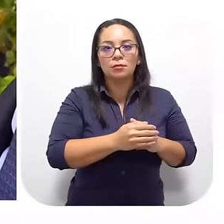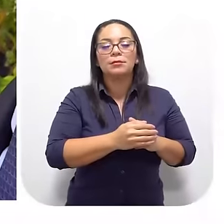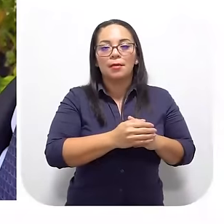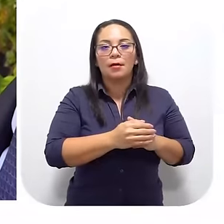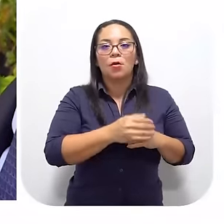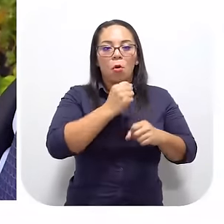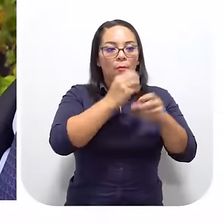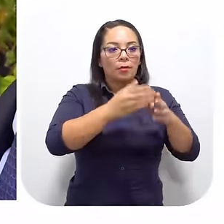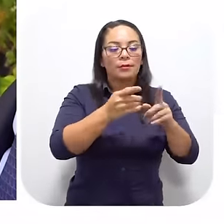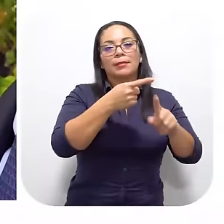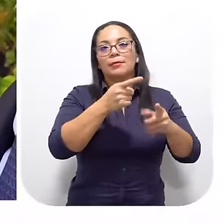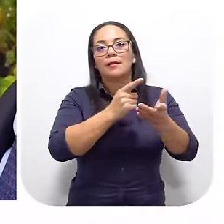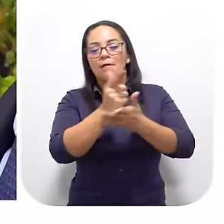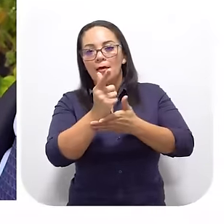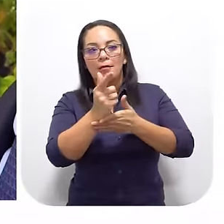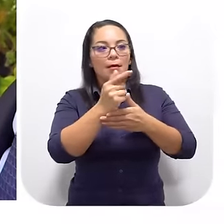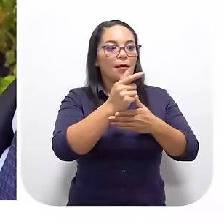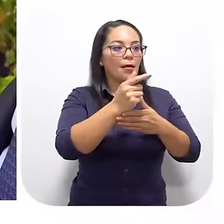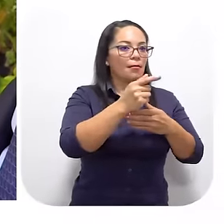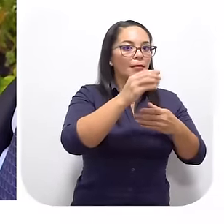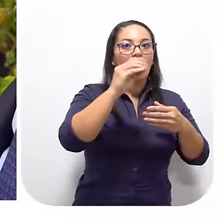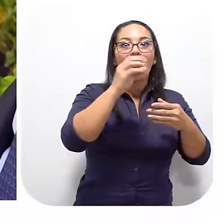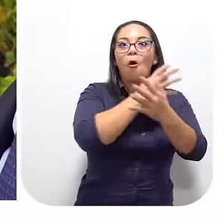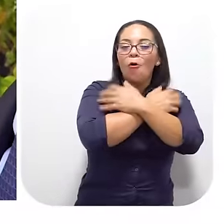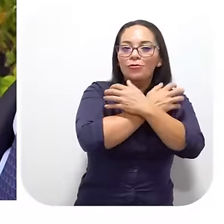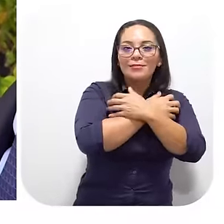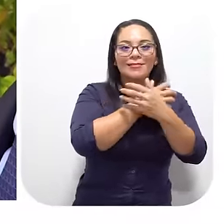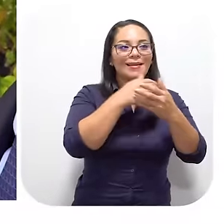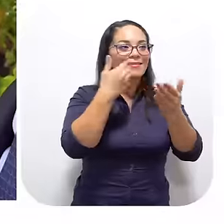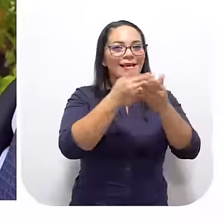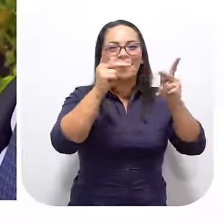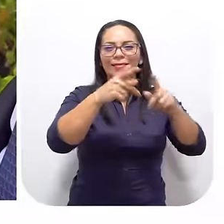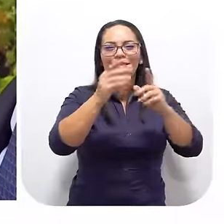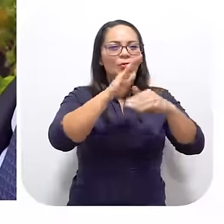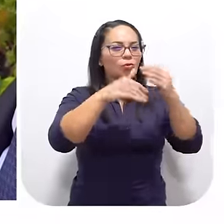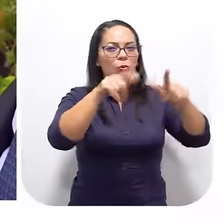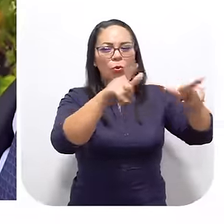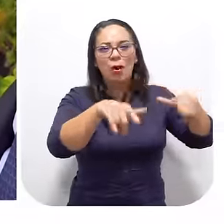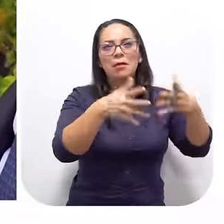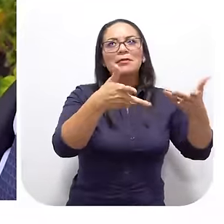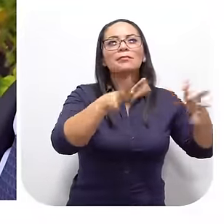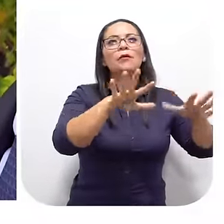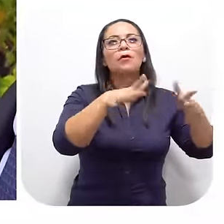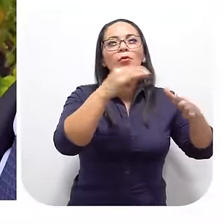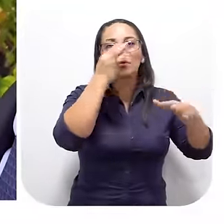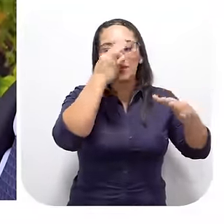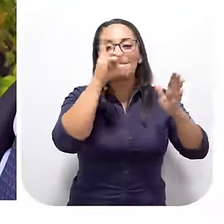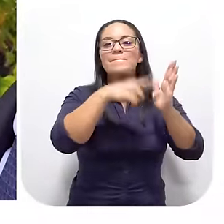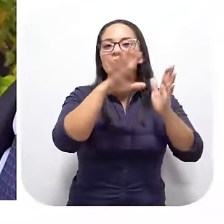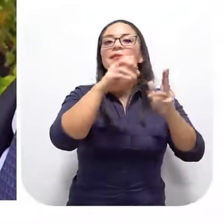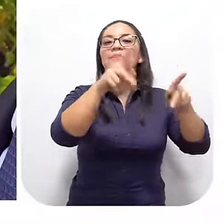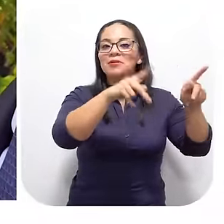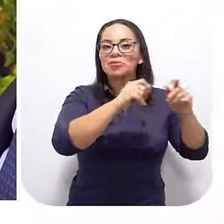llegan Turoperadores Desde Ereya Y de Liberia Hasta de Osa Es un vacío Entonces Alrededor de